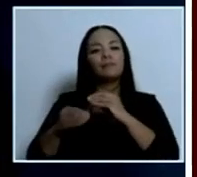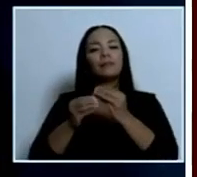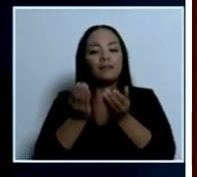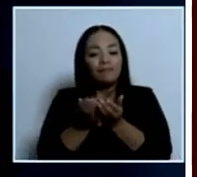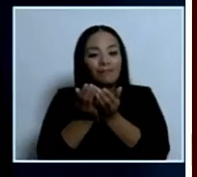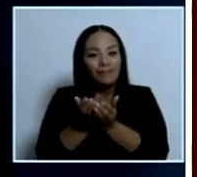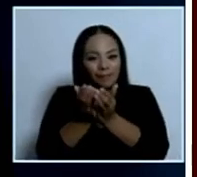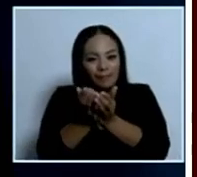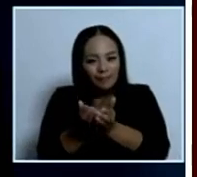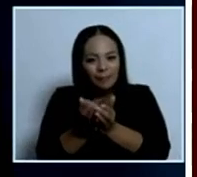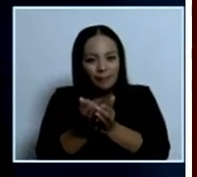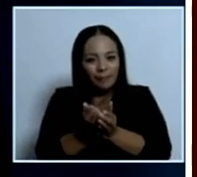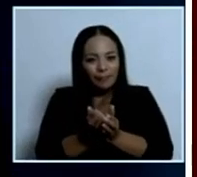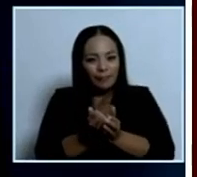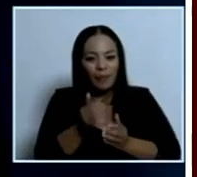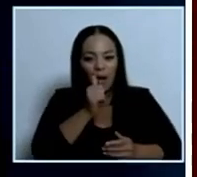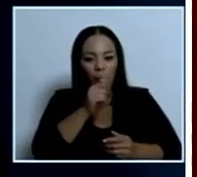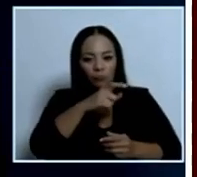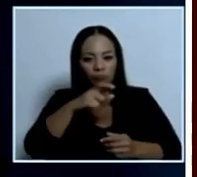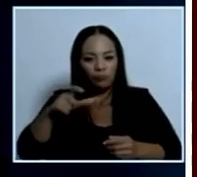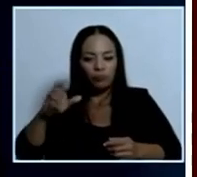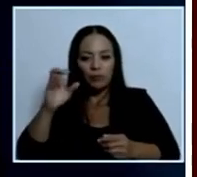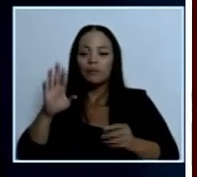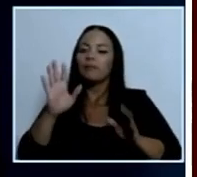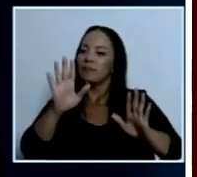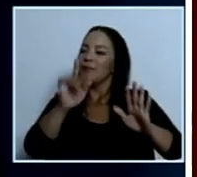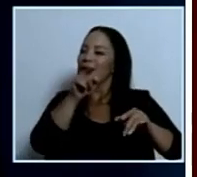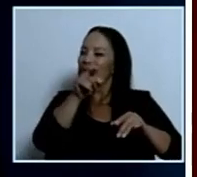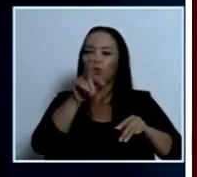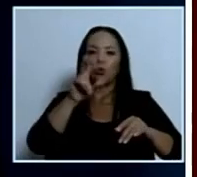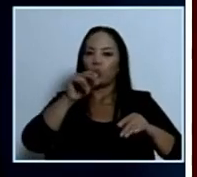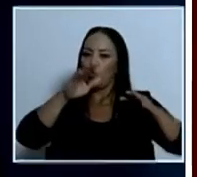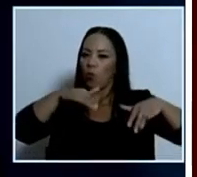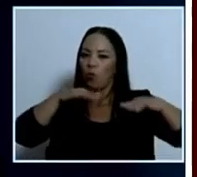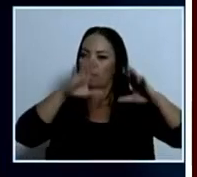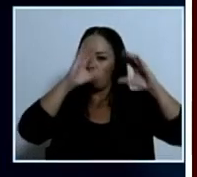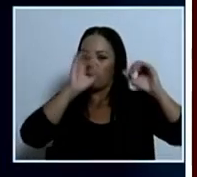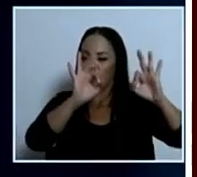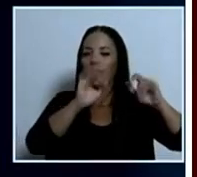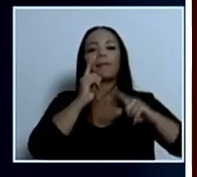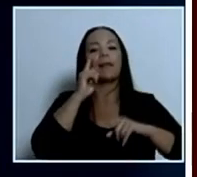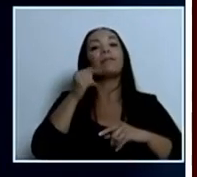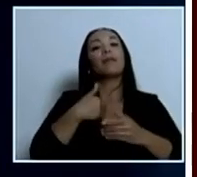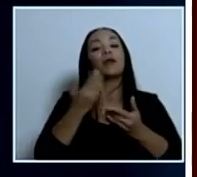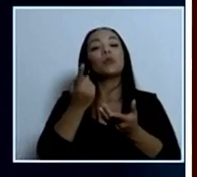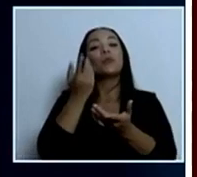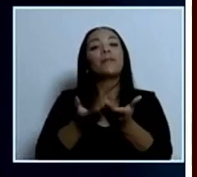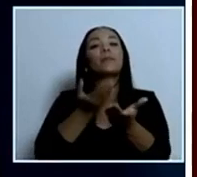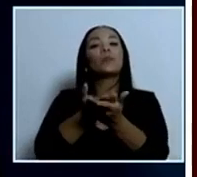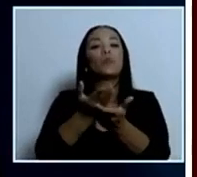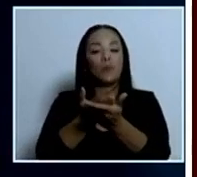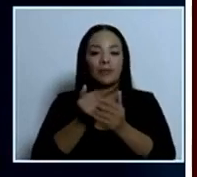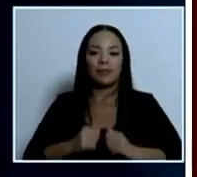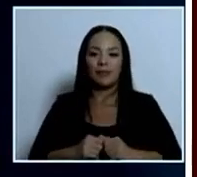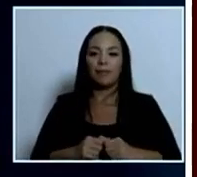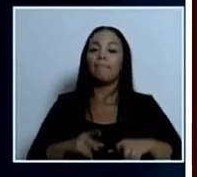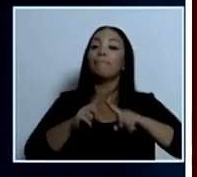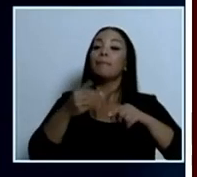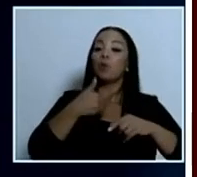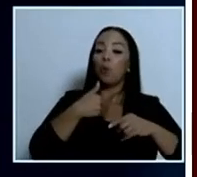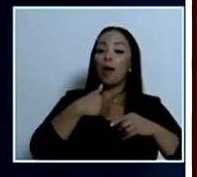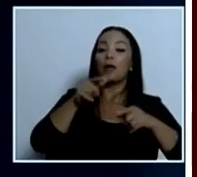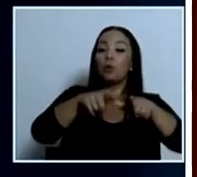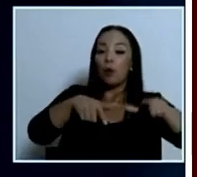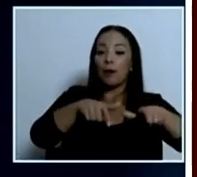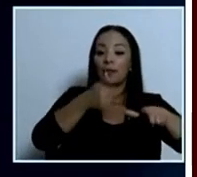creo que estamos desinformando del pueblo se hizo una propuesta pero hay una hay aguas que son compartidas en